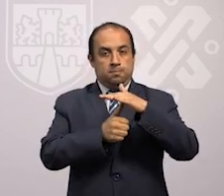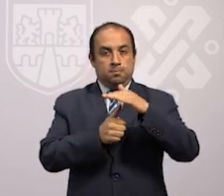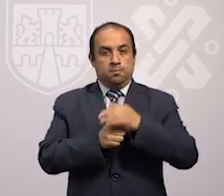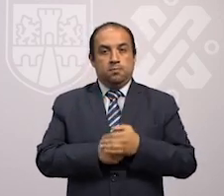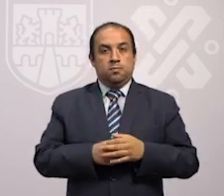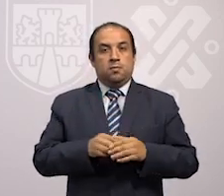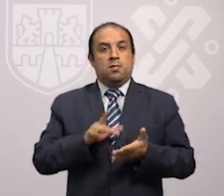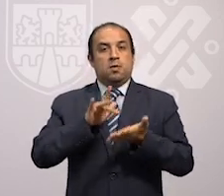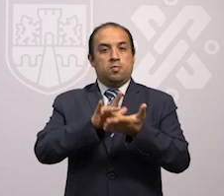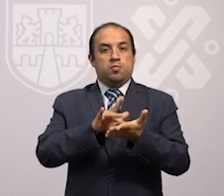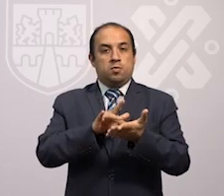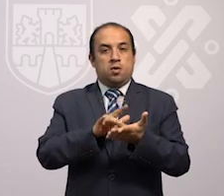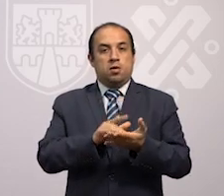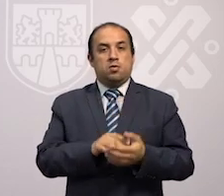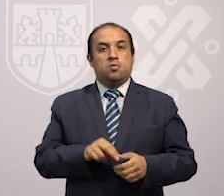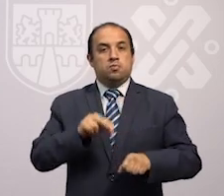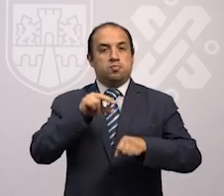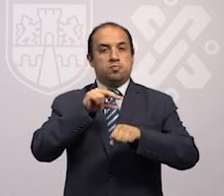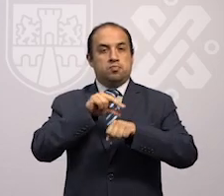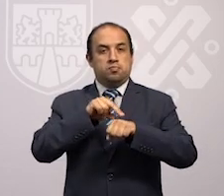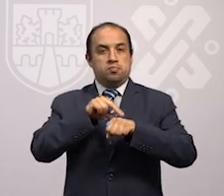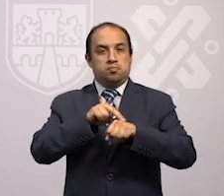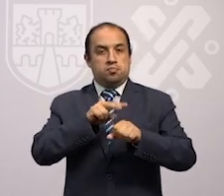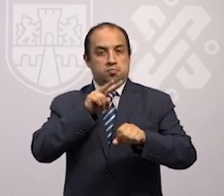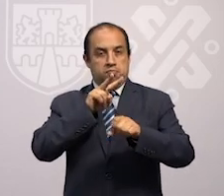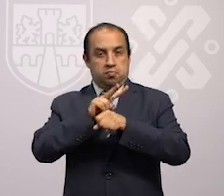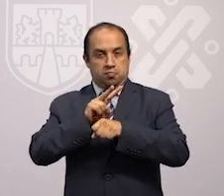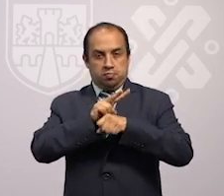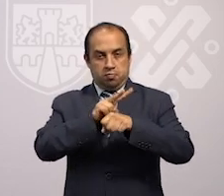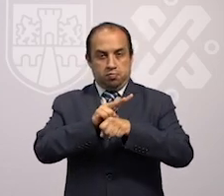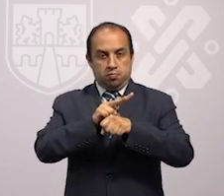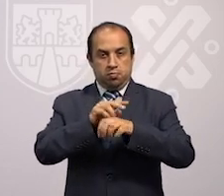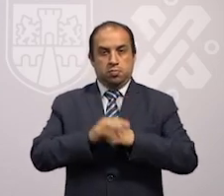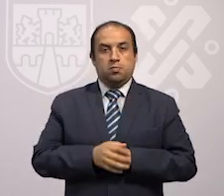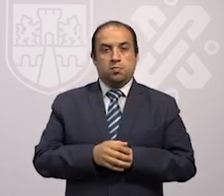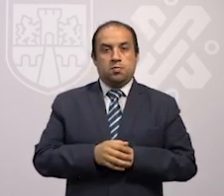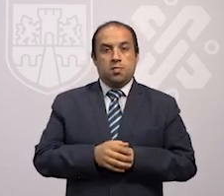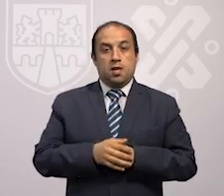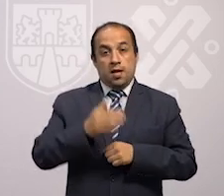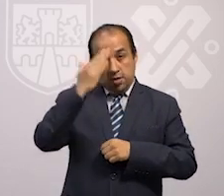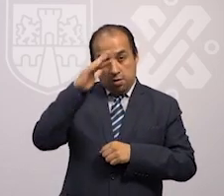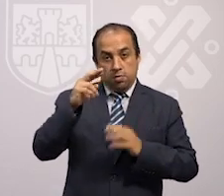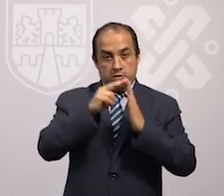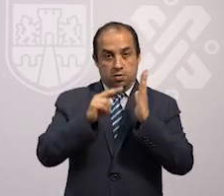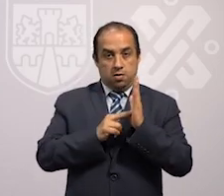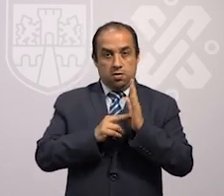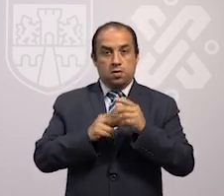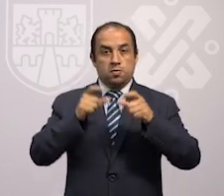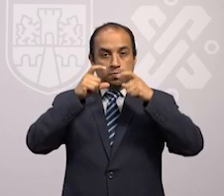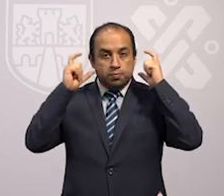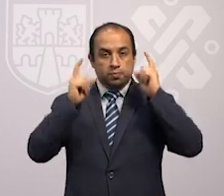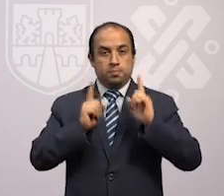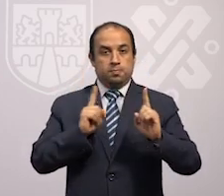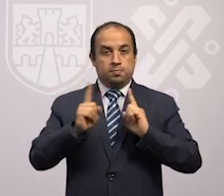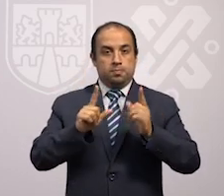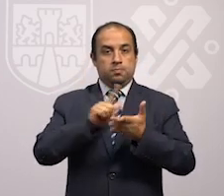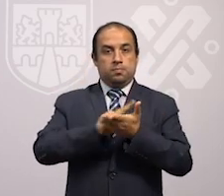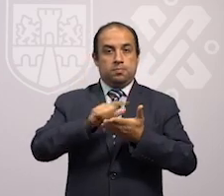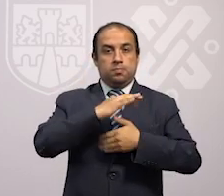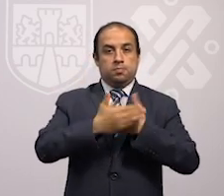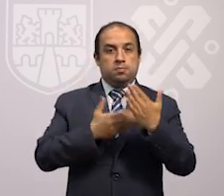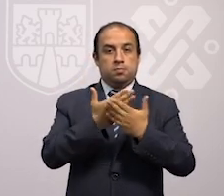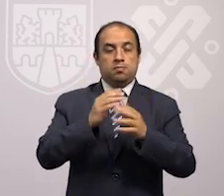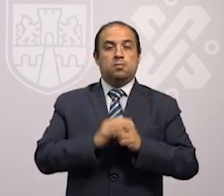apoyarlos y darles seguimiento médico. Ya conocemos las reglas, cubrebocas, sana distancia, lavado de